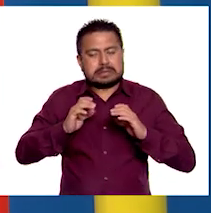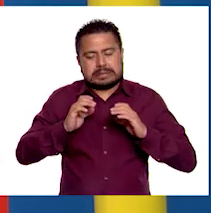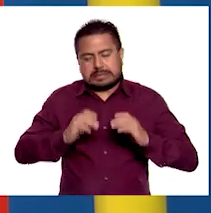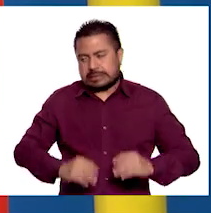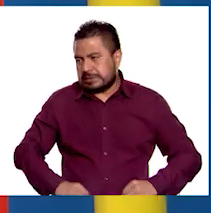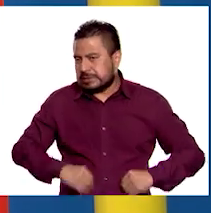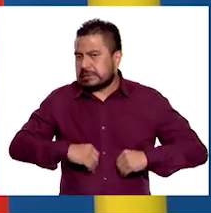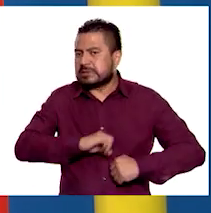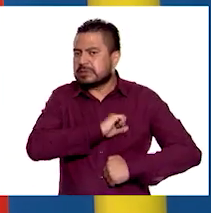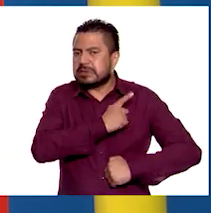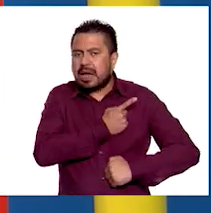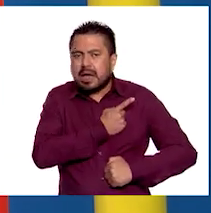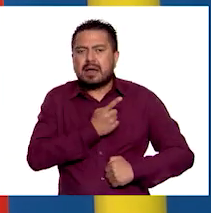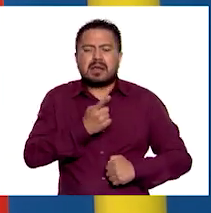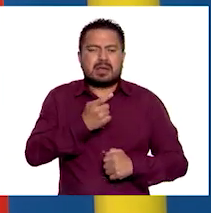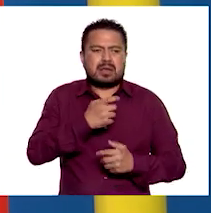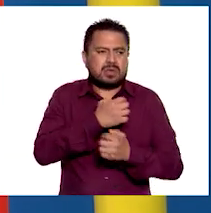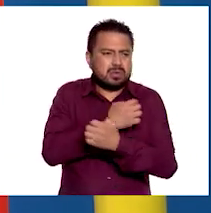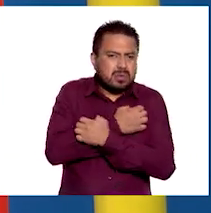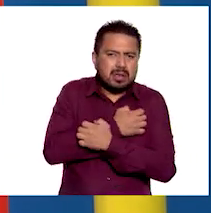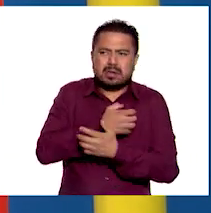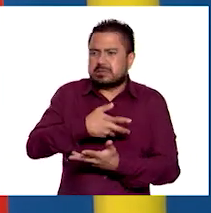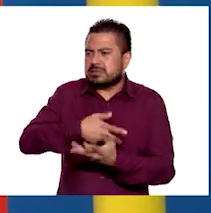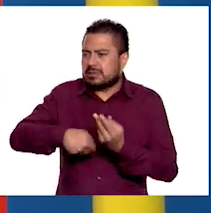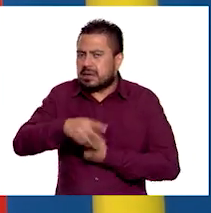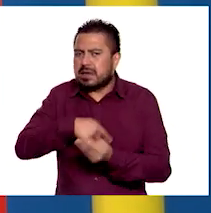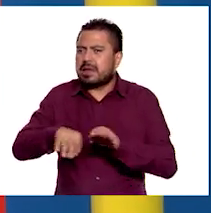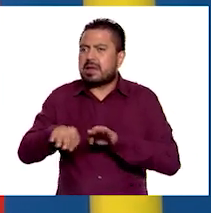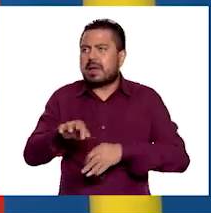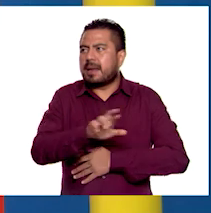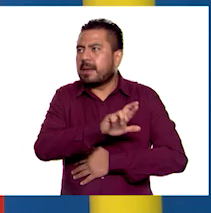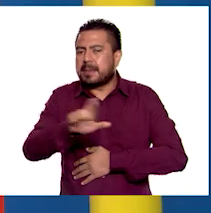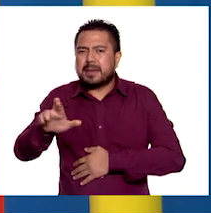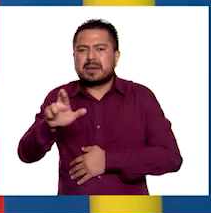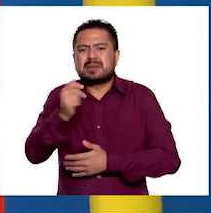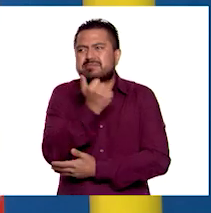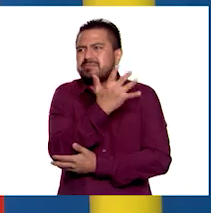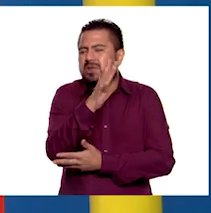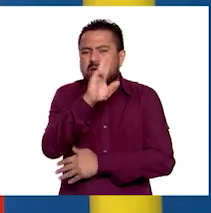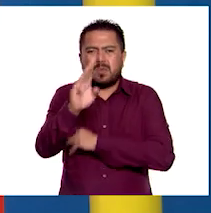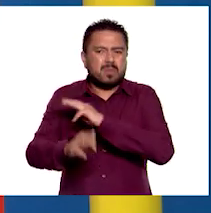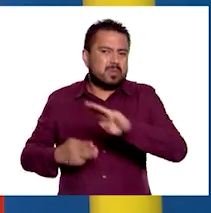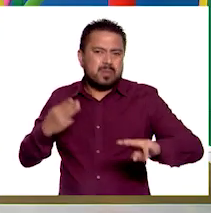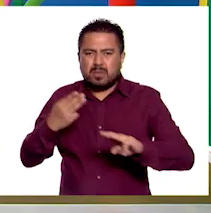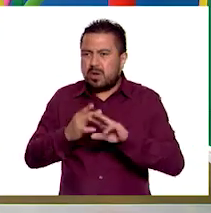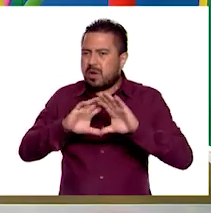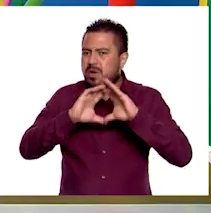educación, ingresos, empleo y calidad ambiental de todo el mundo.